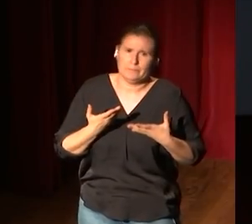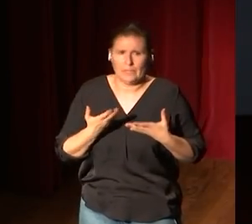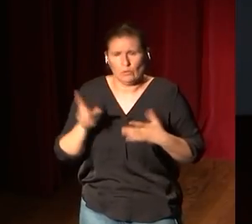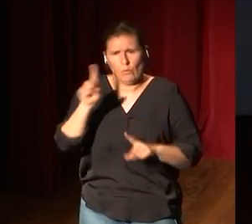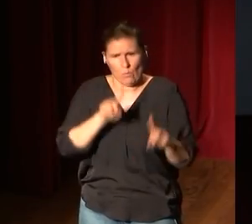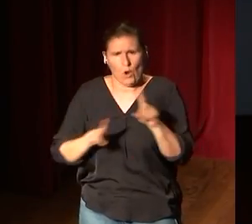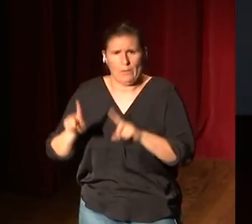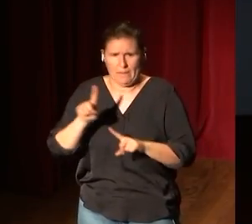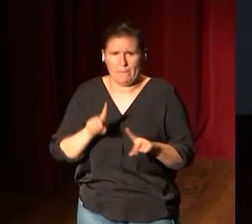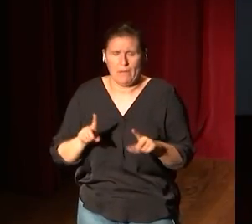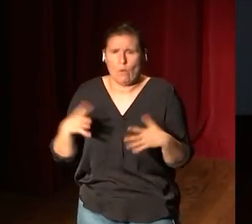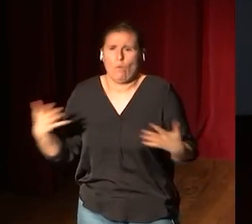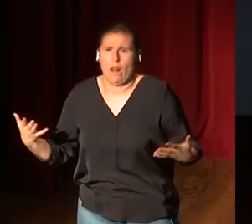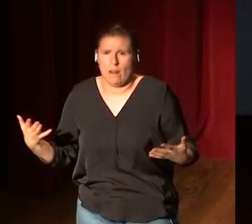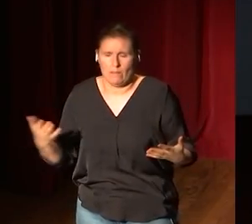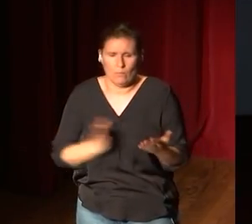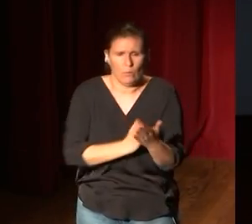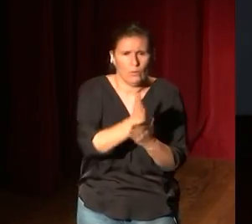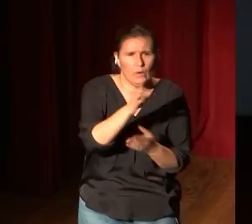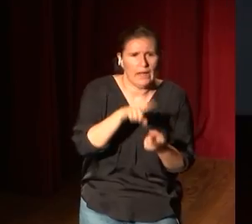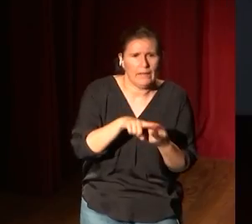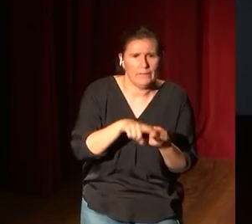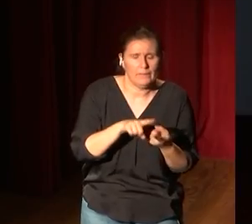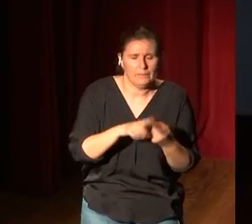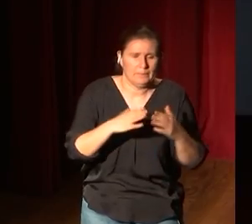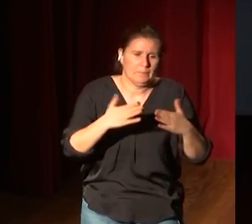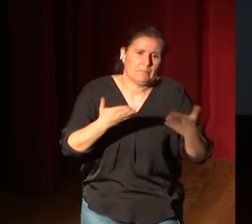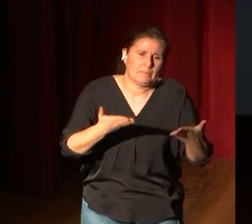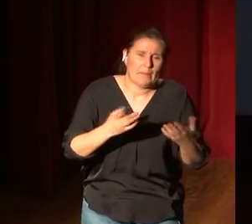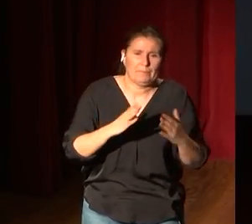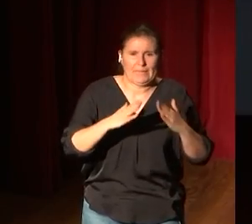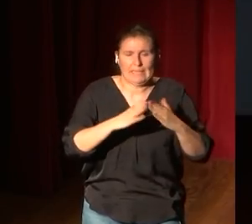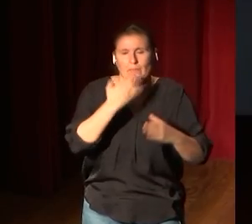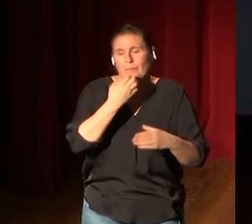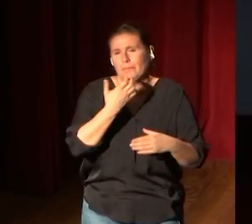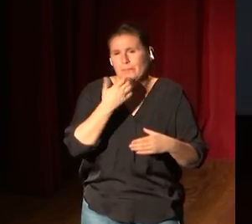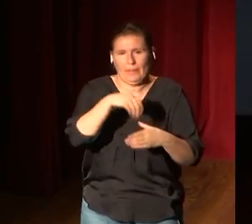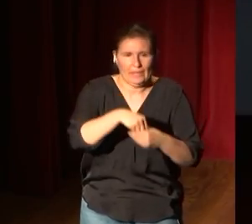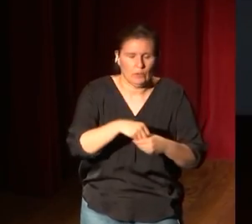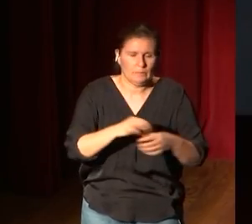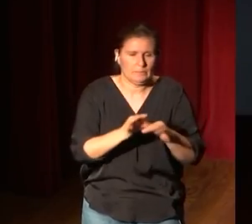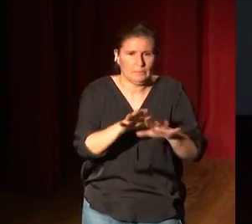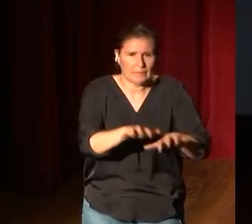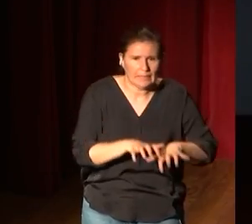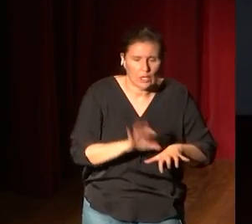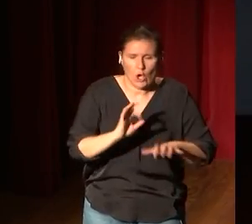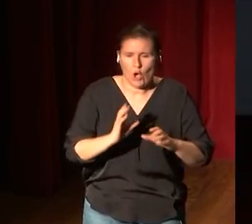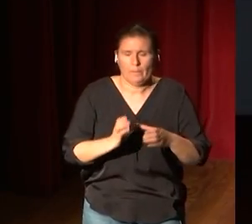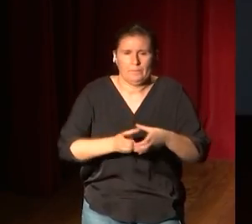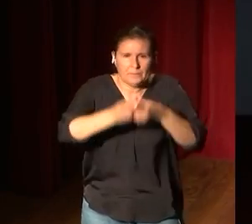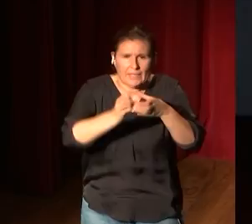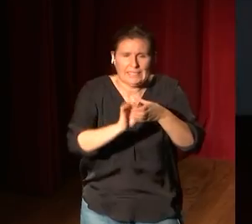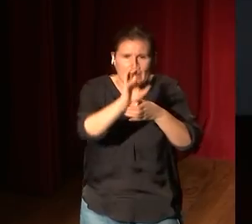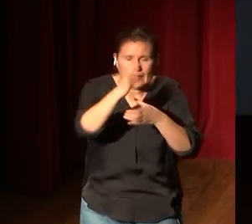Por un lado, tienen en la casa o ya empiezan a tener telares, ven chimeneas desde sus máquinas, todas las literaturas,